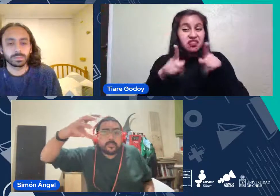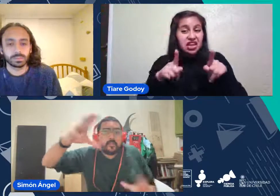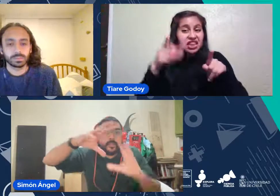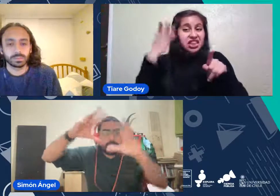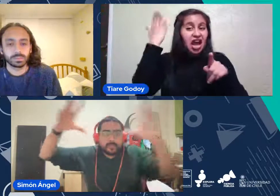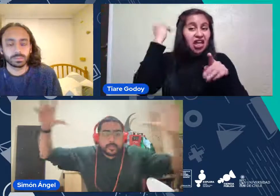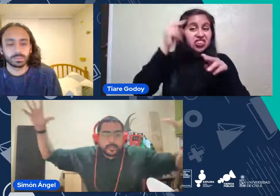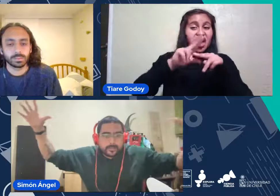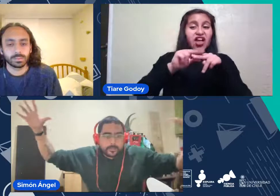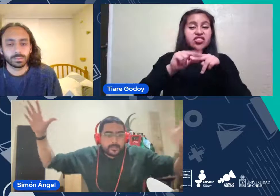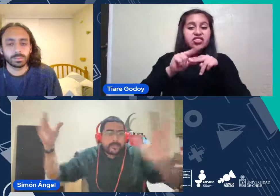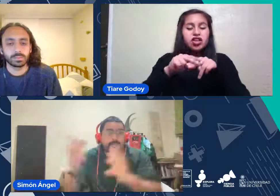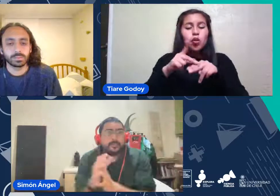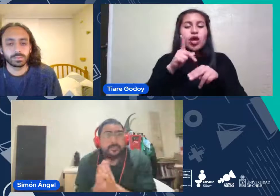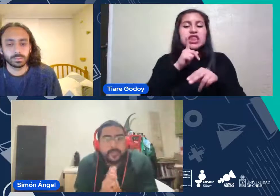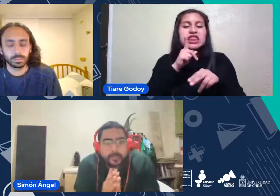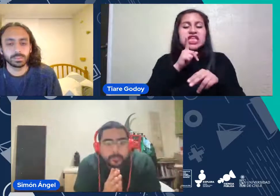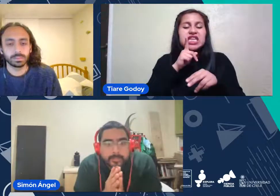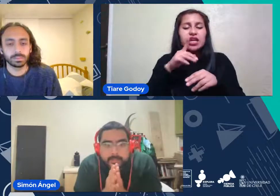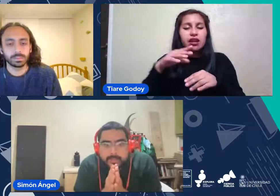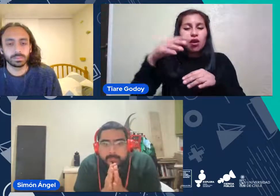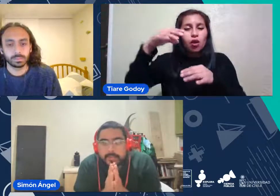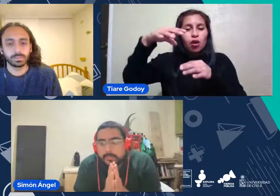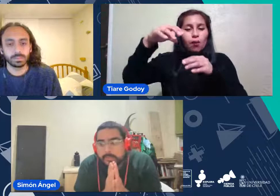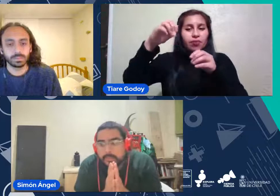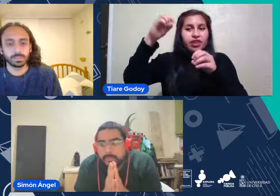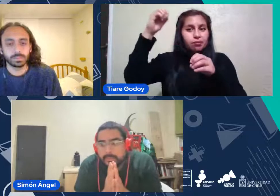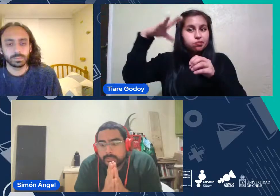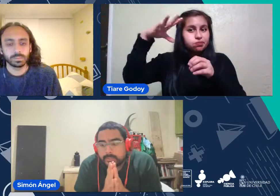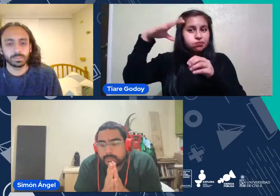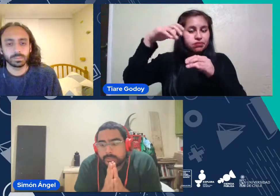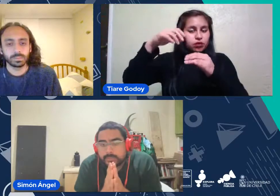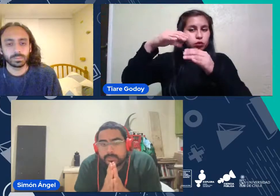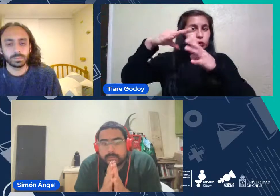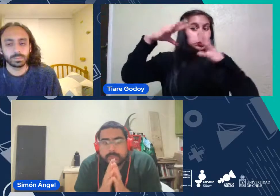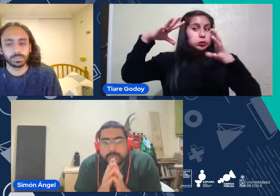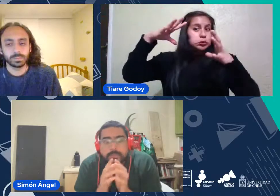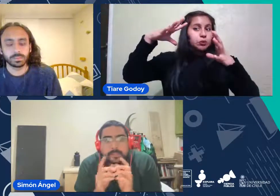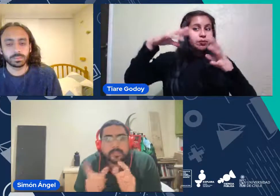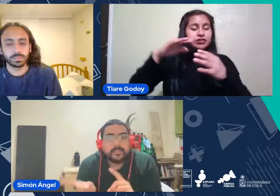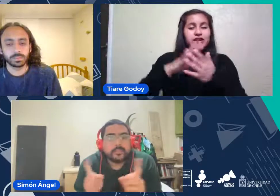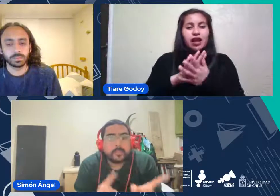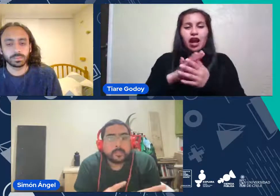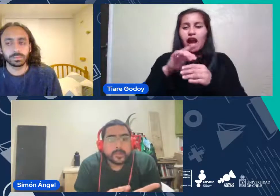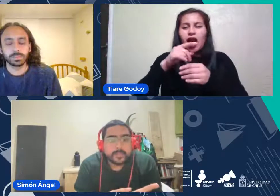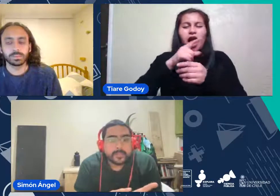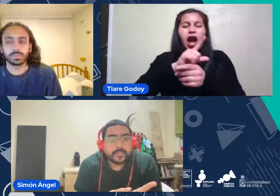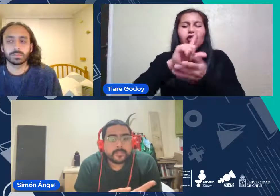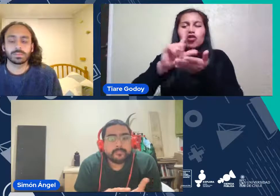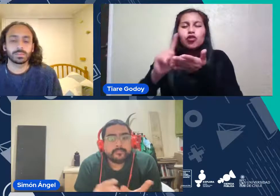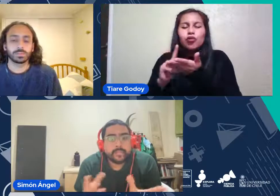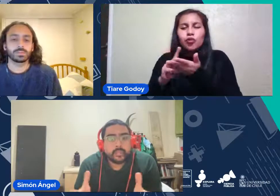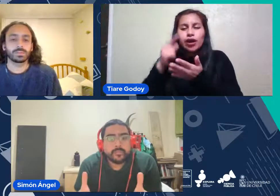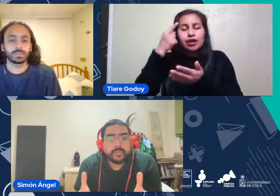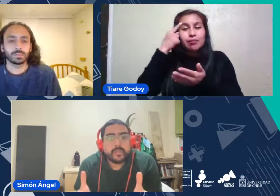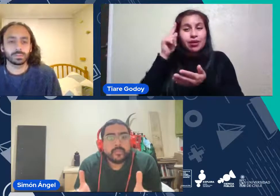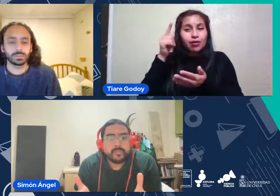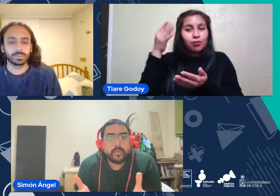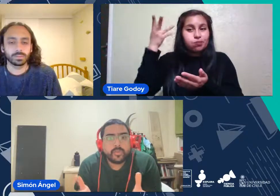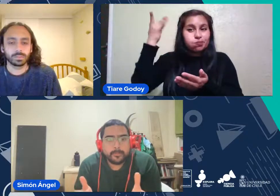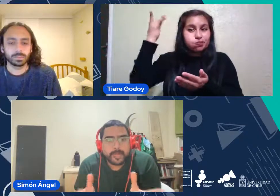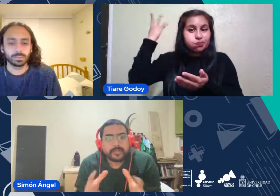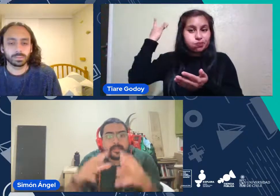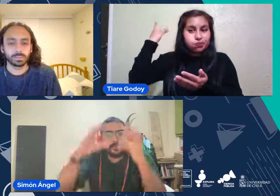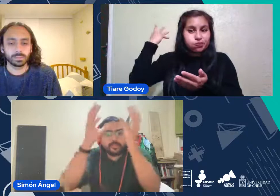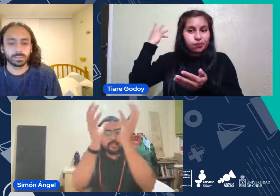Tenían una Cubierta Iluminaban Bastante Más En todas Direcciones Y si nos Vamos Más atrás Los típicos